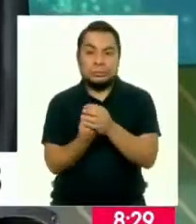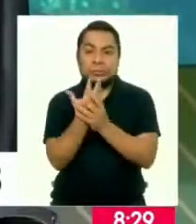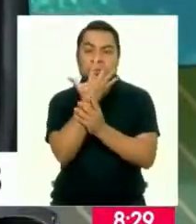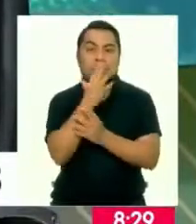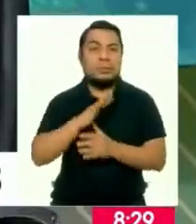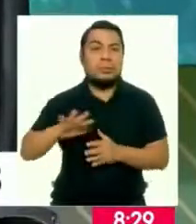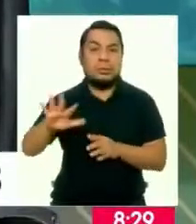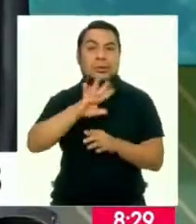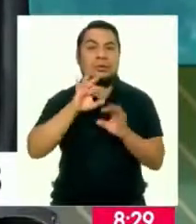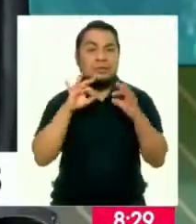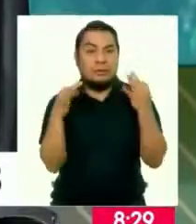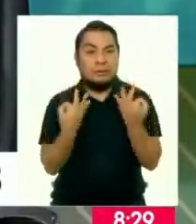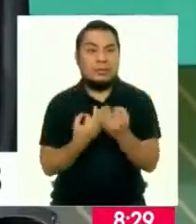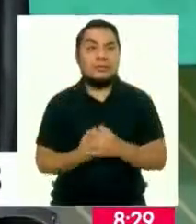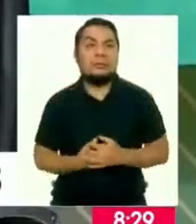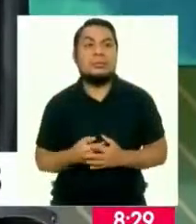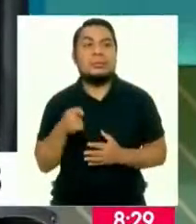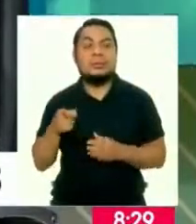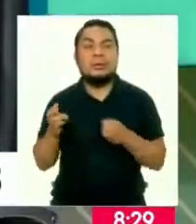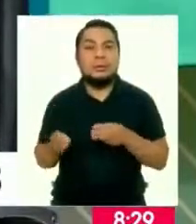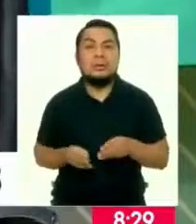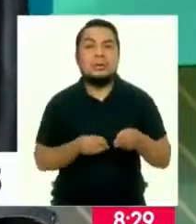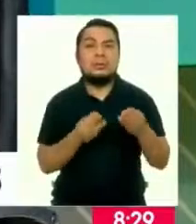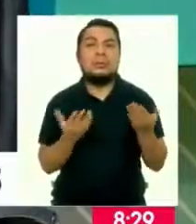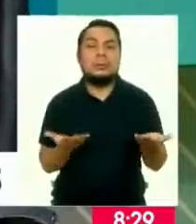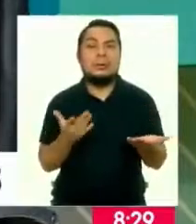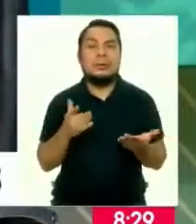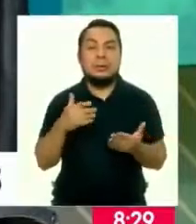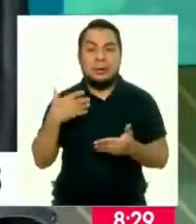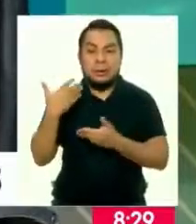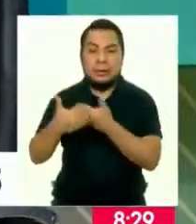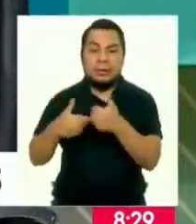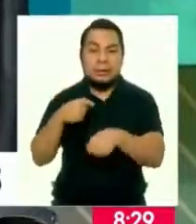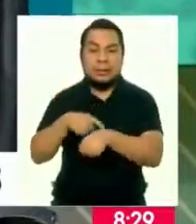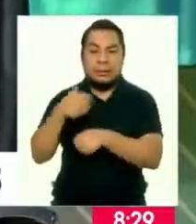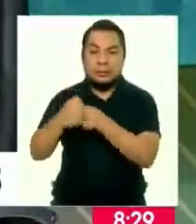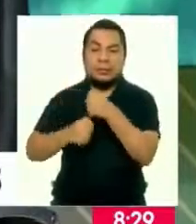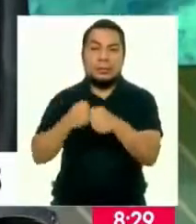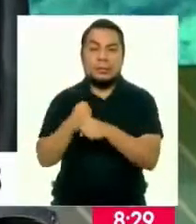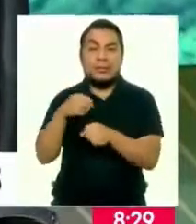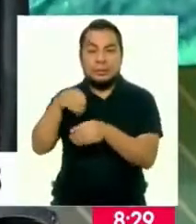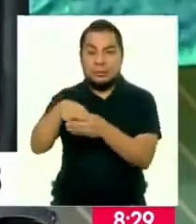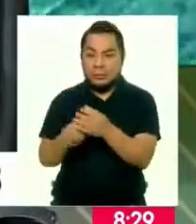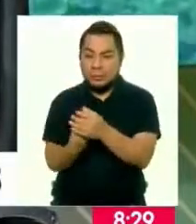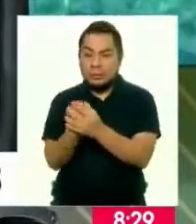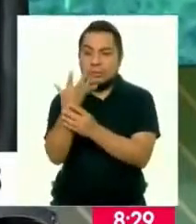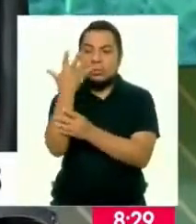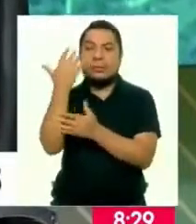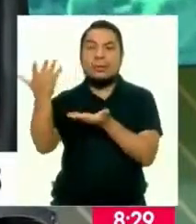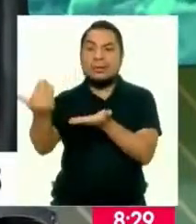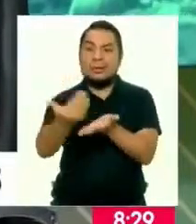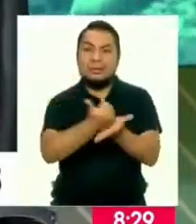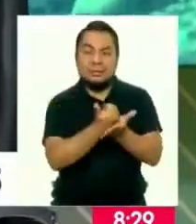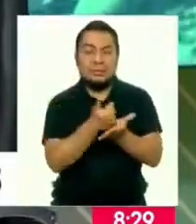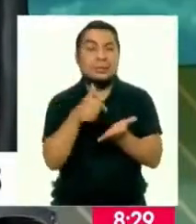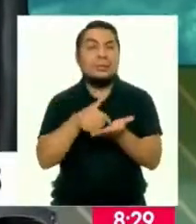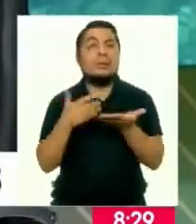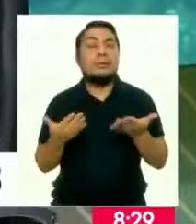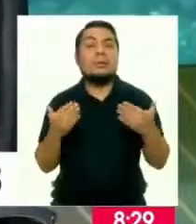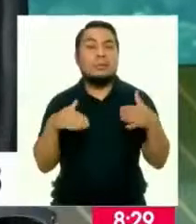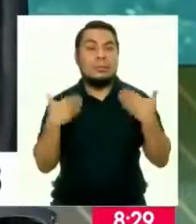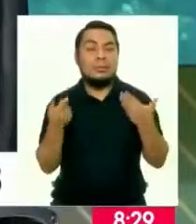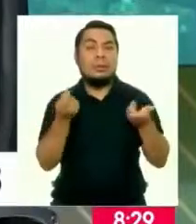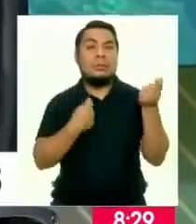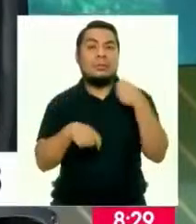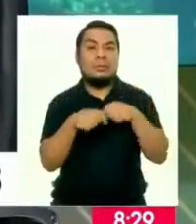en nuestra agricultura familiar, para de esta manera, este ciclo de siembra y cosecha, y tener un mercado sobre el cual se